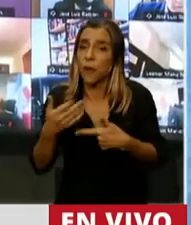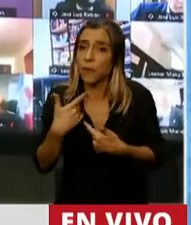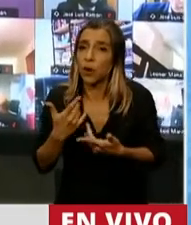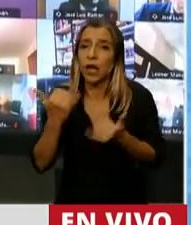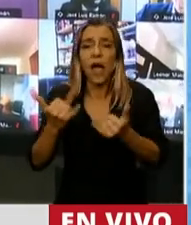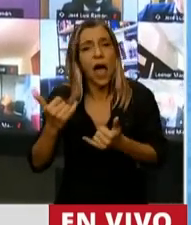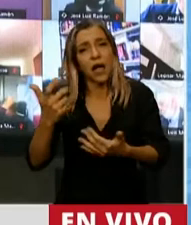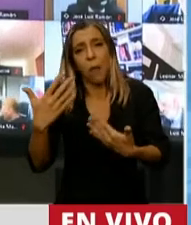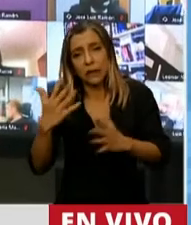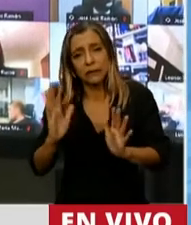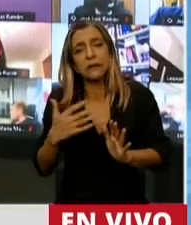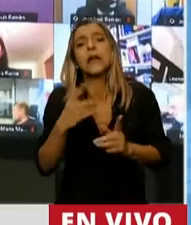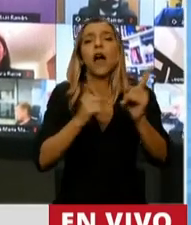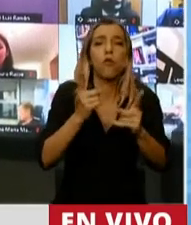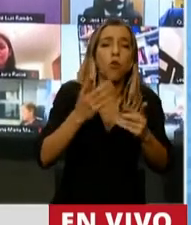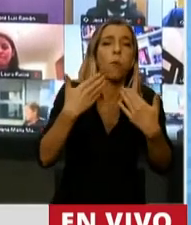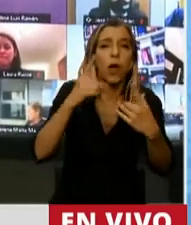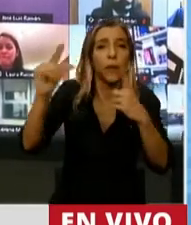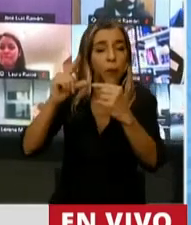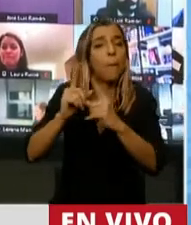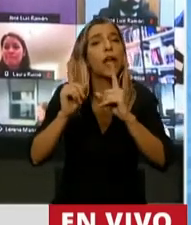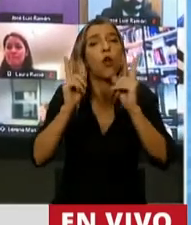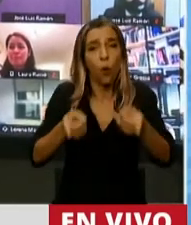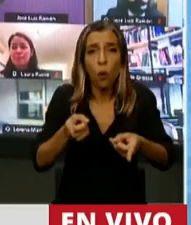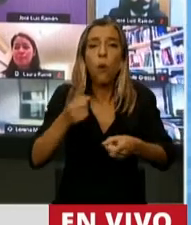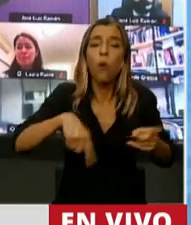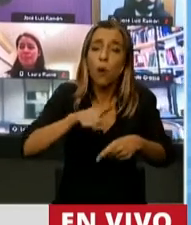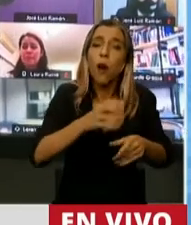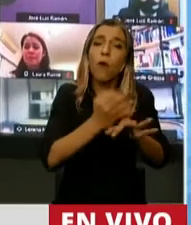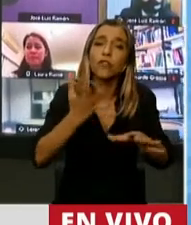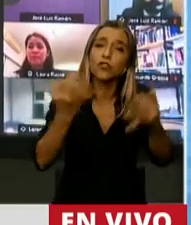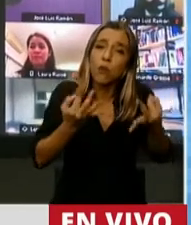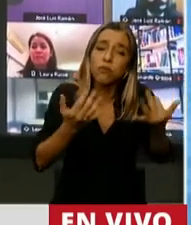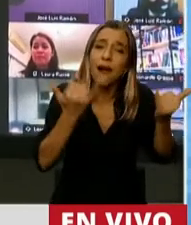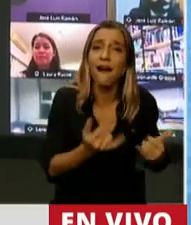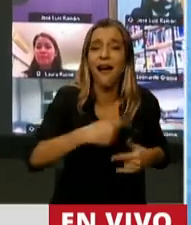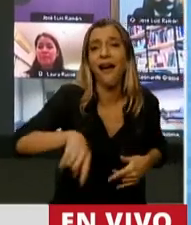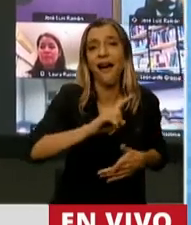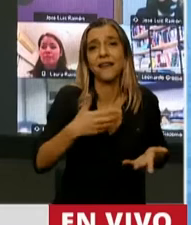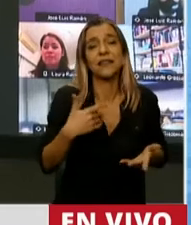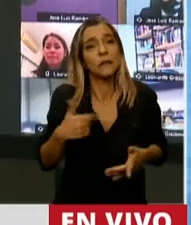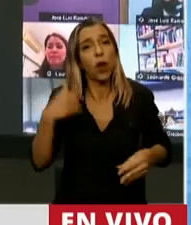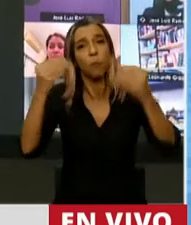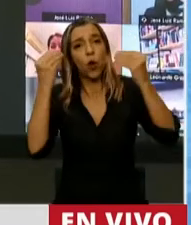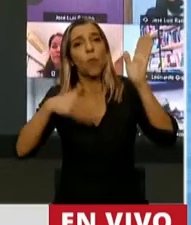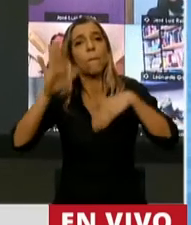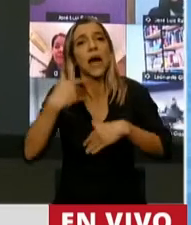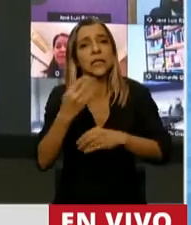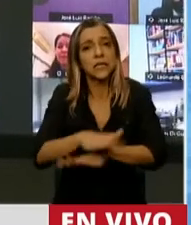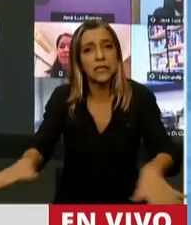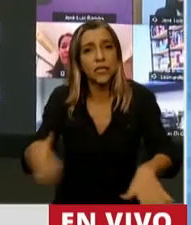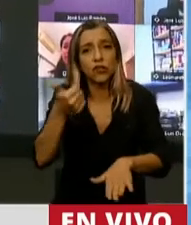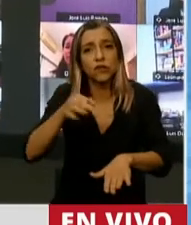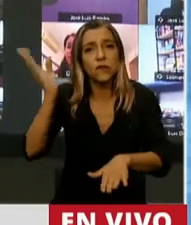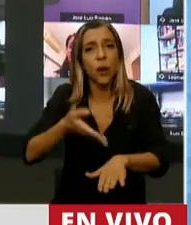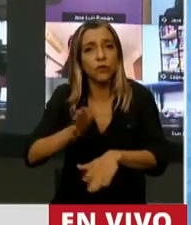Se pueden ir algunos y pueden haber fuga, pero tenemos gente. La mayor preocupación son los 60% de chicos que se están criando en hogares